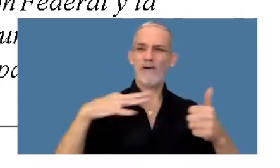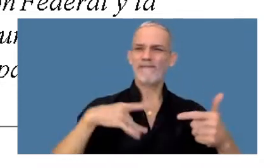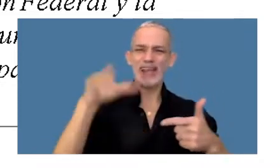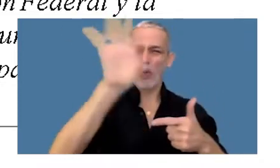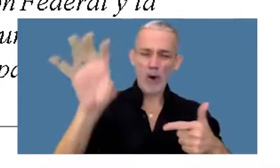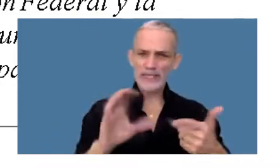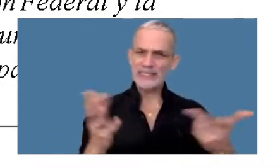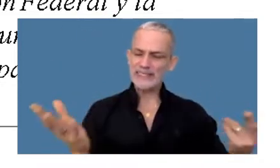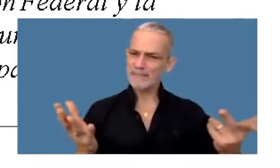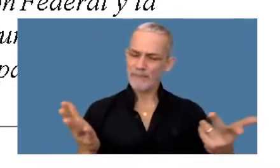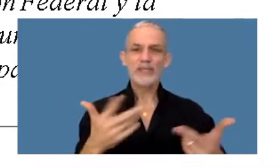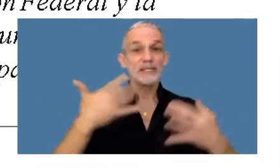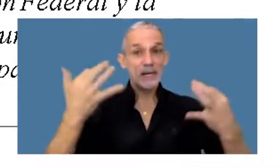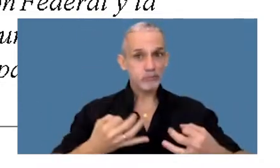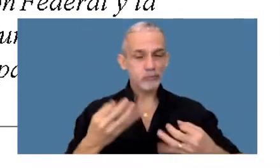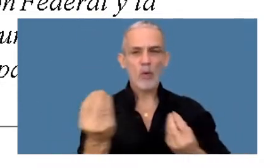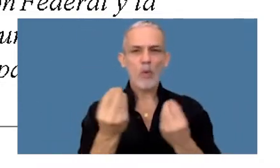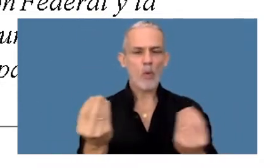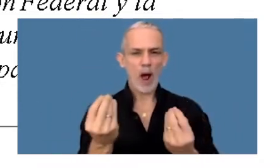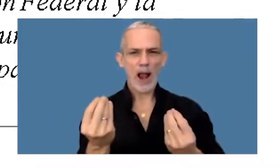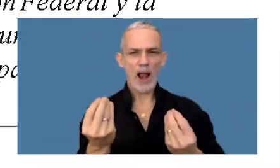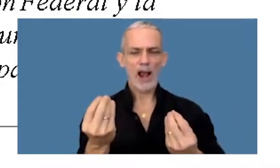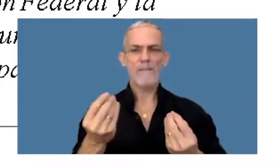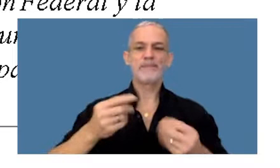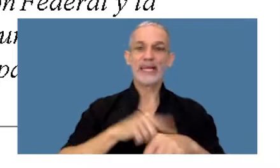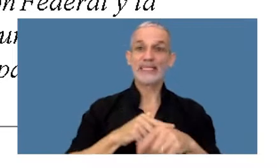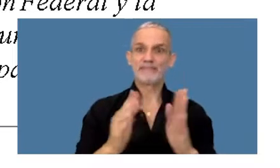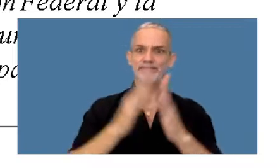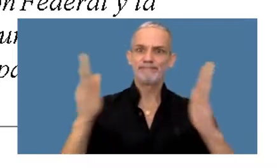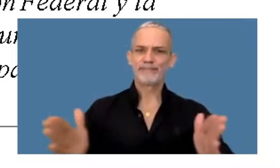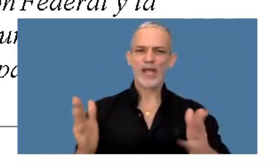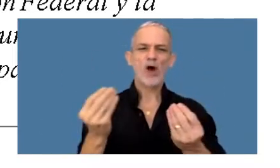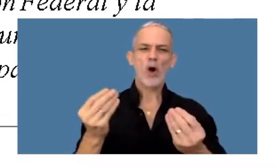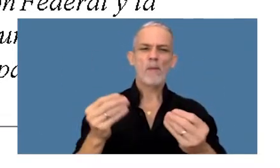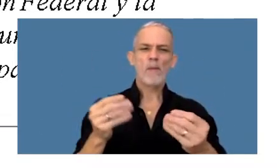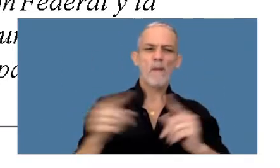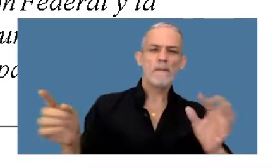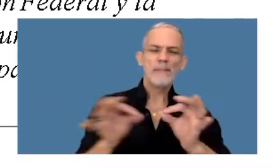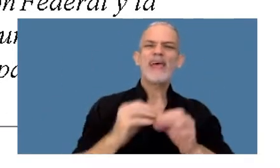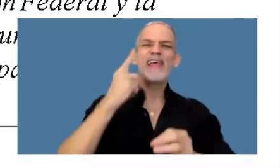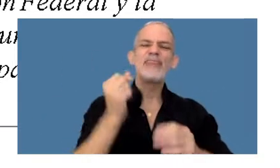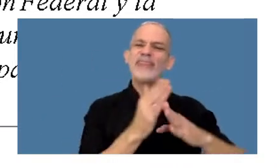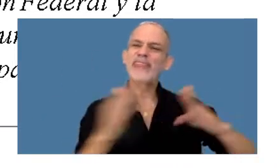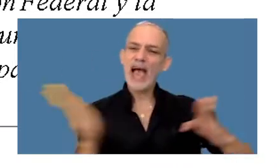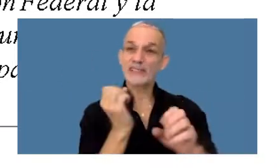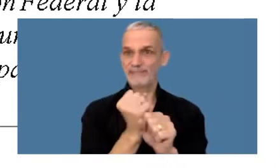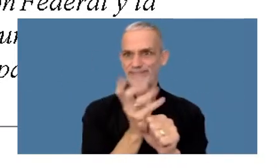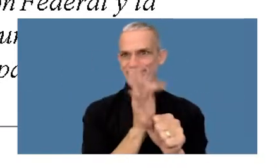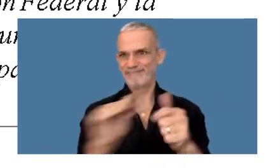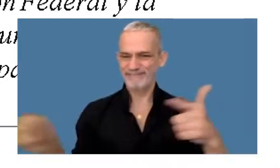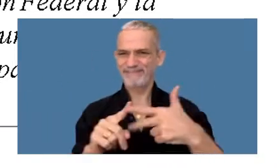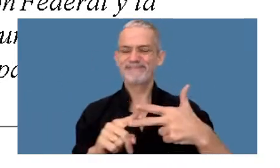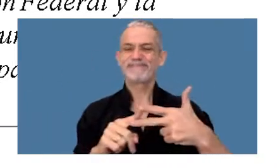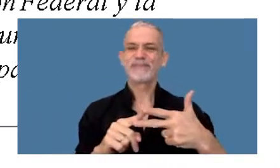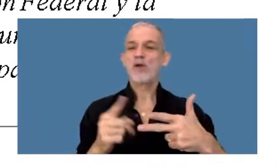provinciales. En realidad, los plazos se miden en días hábiles administrativos sin